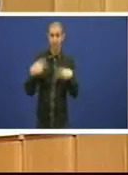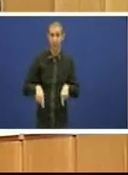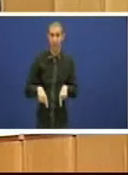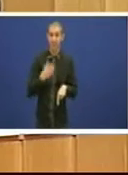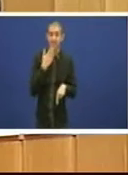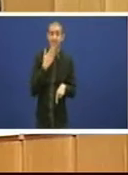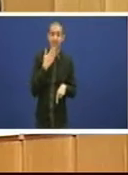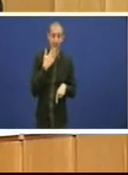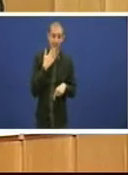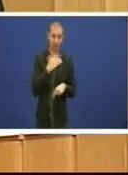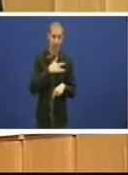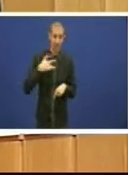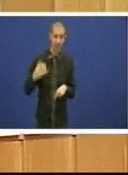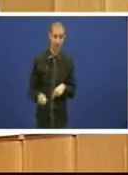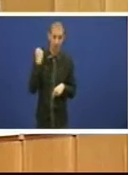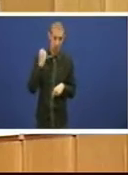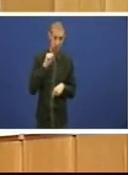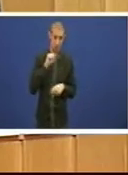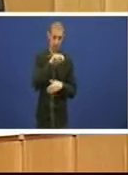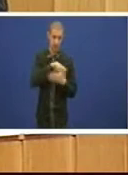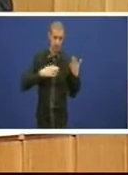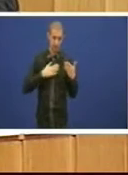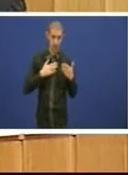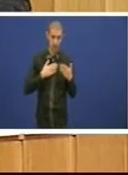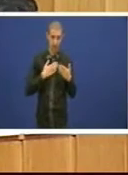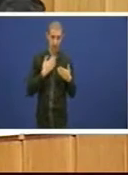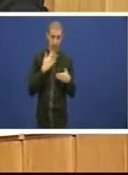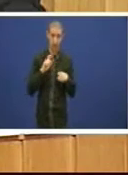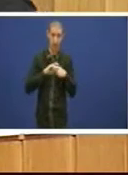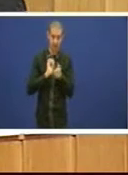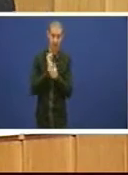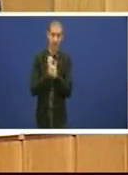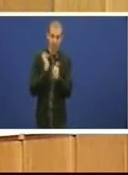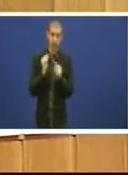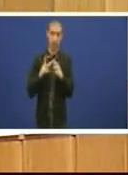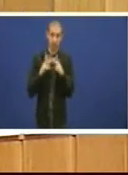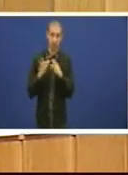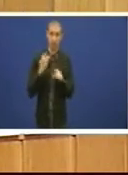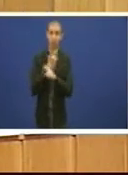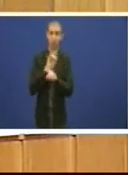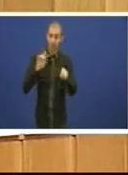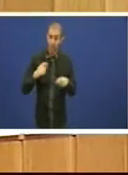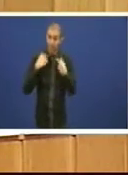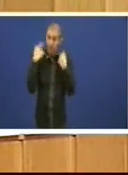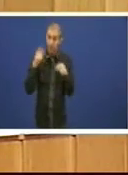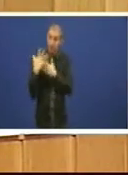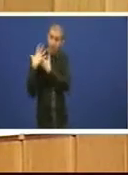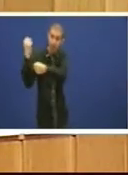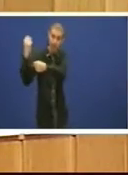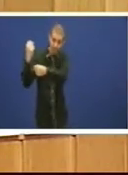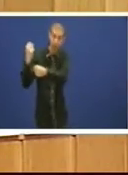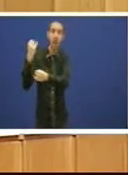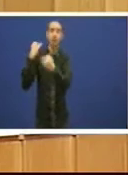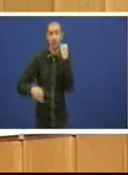caixas da forro, perdelas como entidades de crédito de carácter social e de natureza fundacional, supuña por en risco a